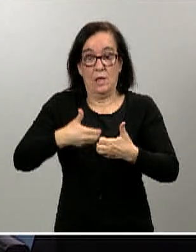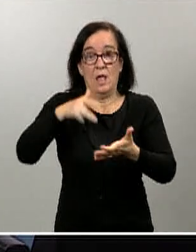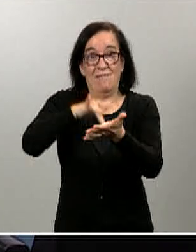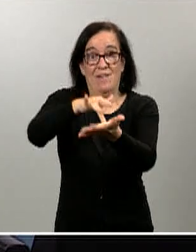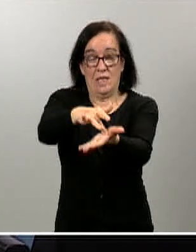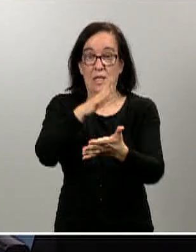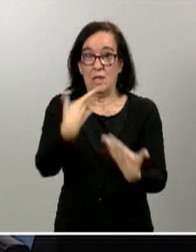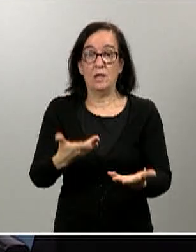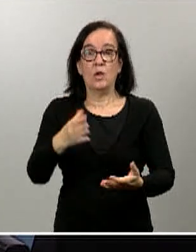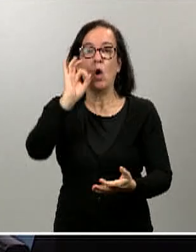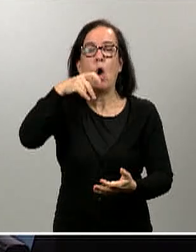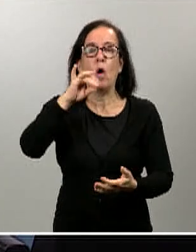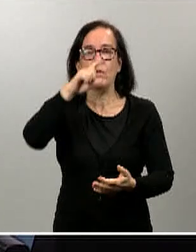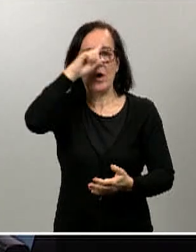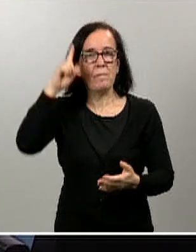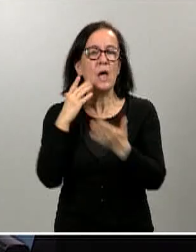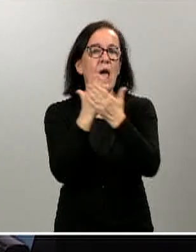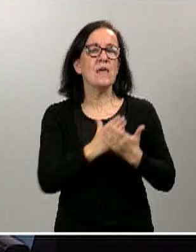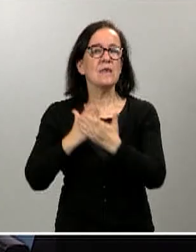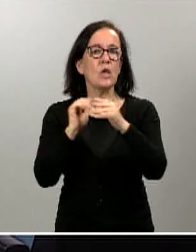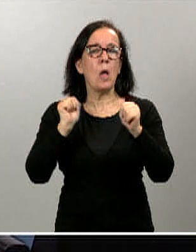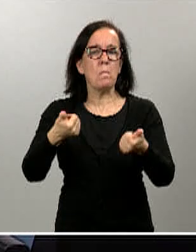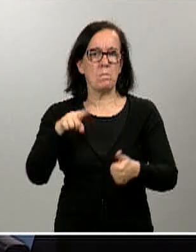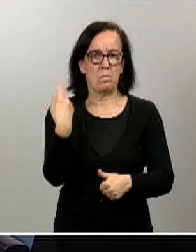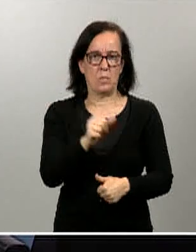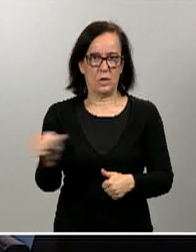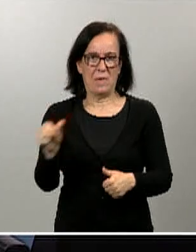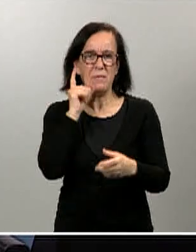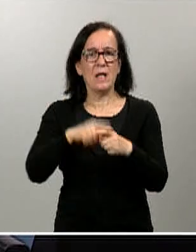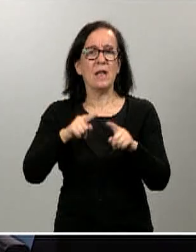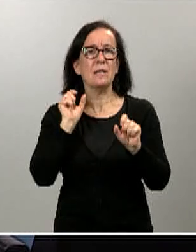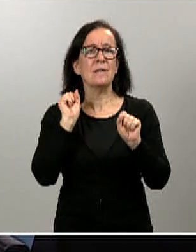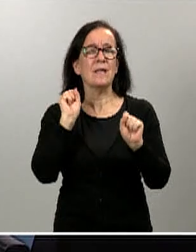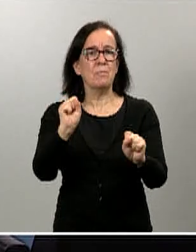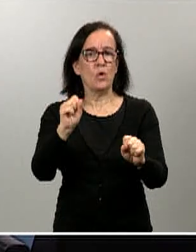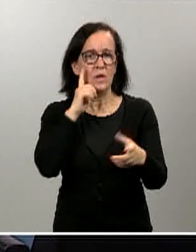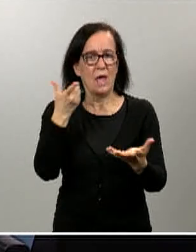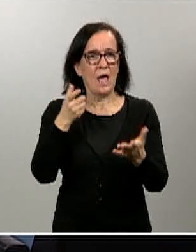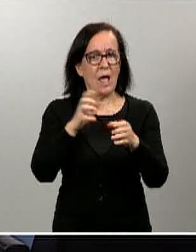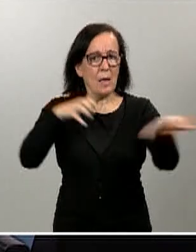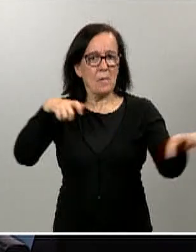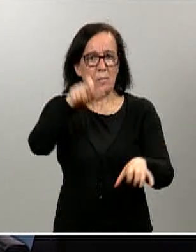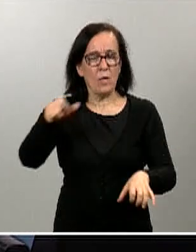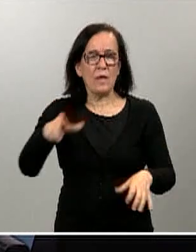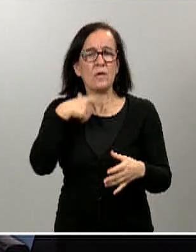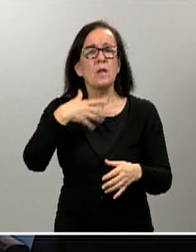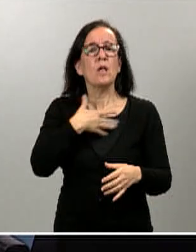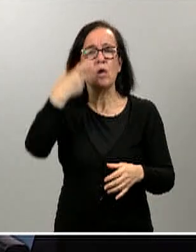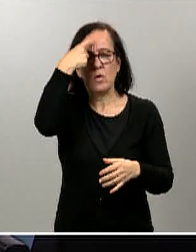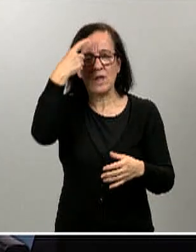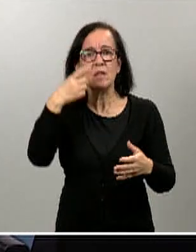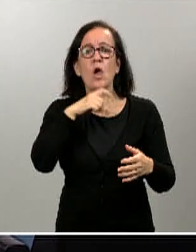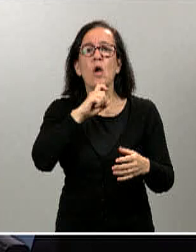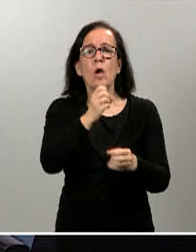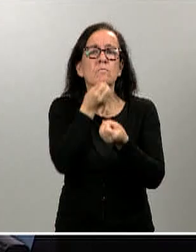Onda Madrid pregunta sobre el estudio que comienza la semana próxima para conocer la inmunidad de la población. Le gustaría saber cómo se va a comunicar a los afectados la